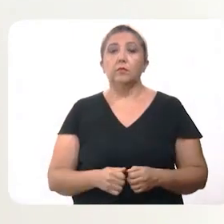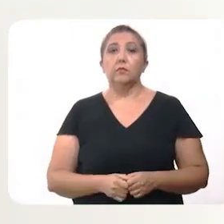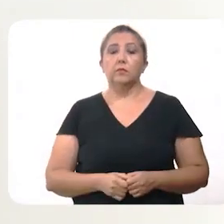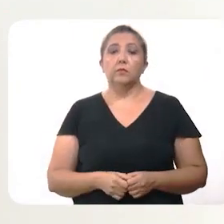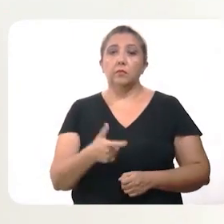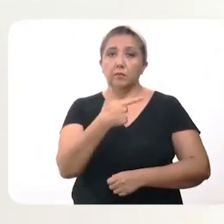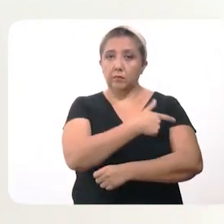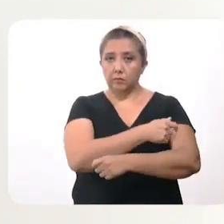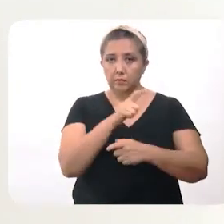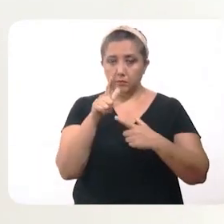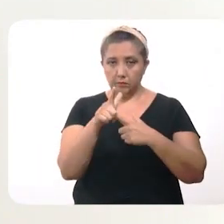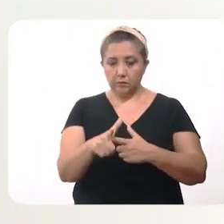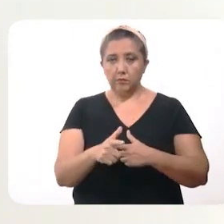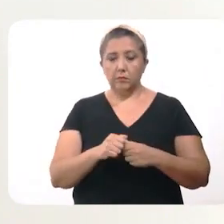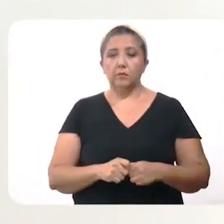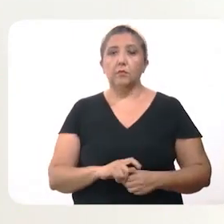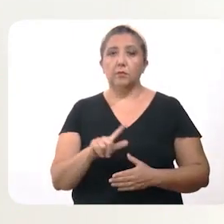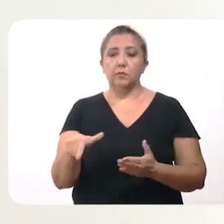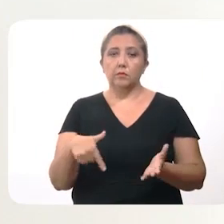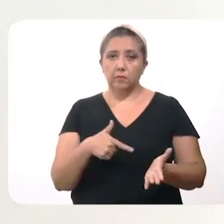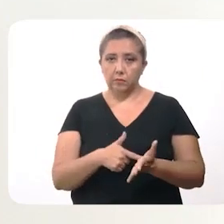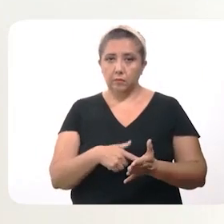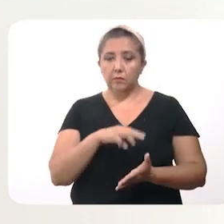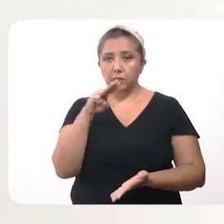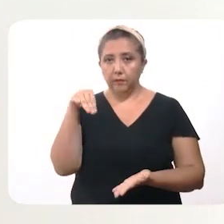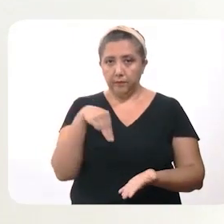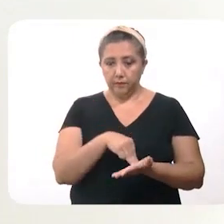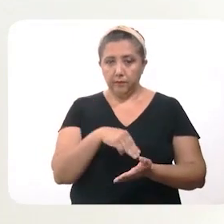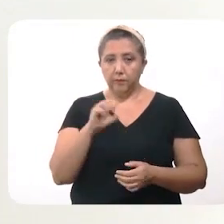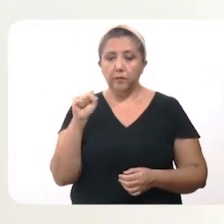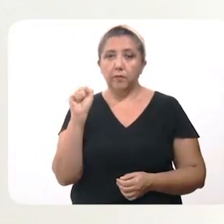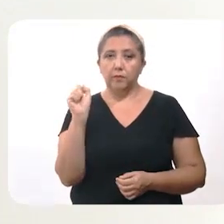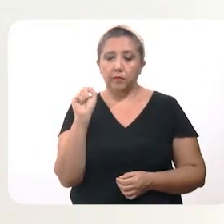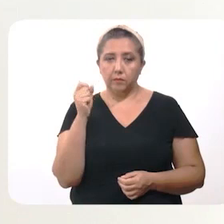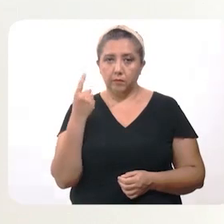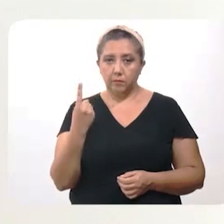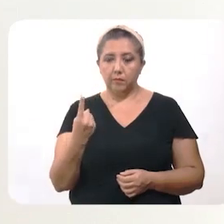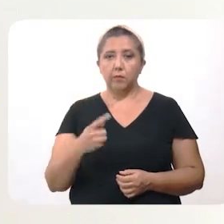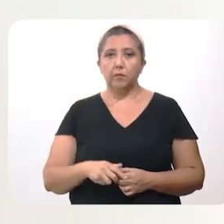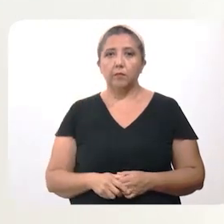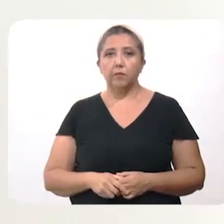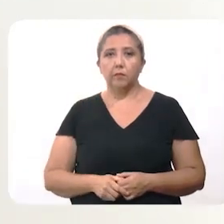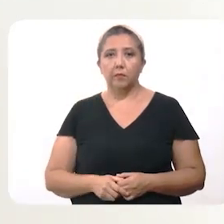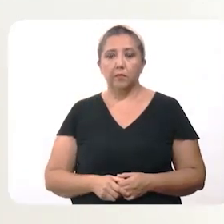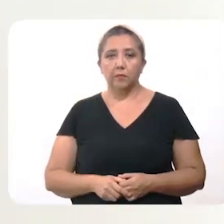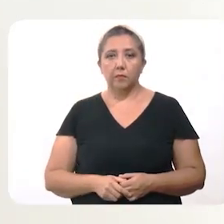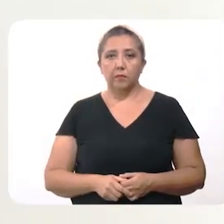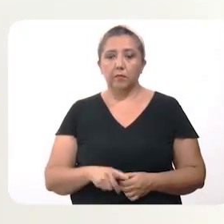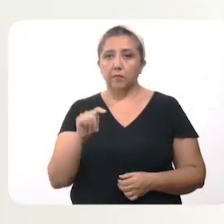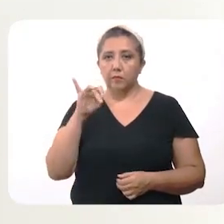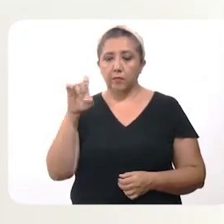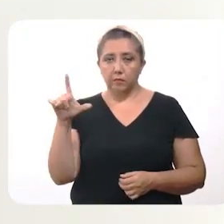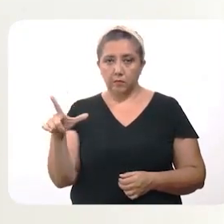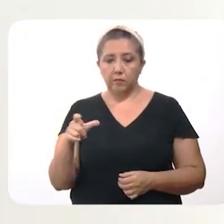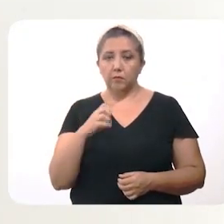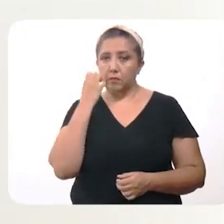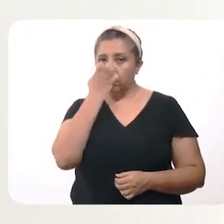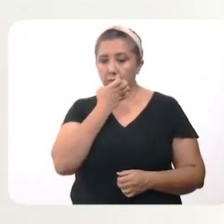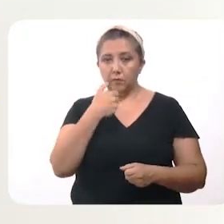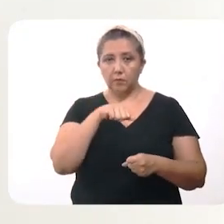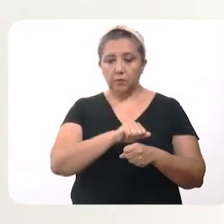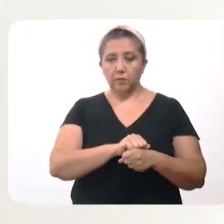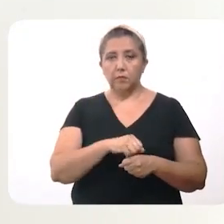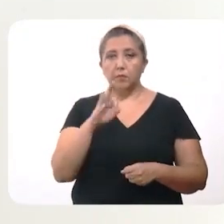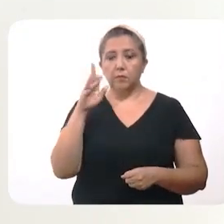aplicando en los siguientes macrocentros. Mérida, Centro de Convenciones Yucatán, Siglo XXI. Ticul, Escuela